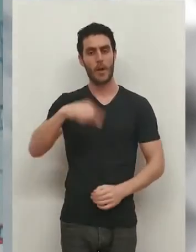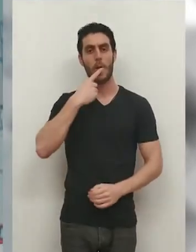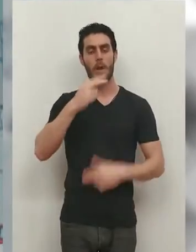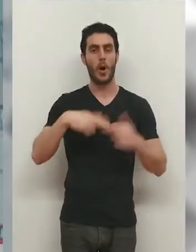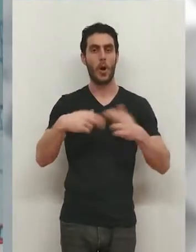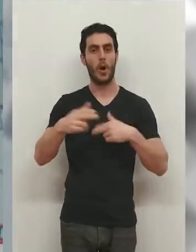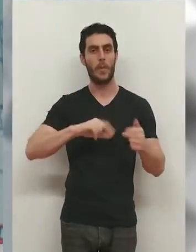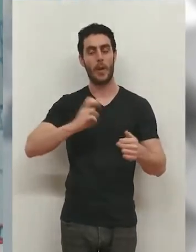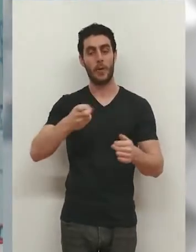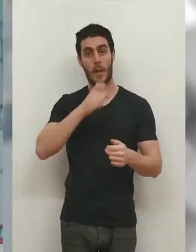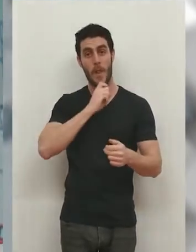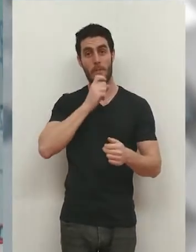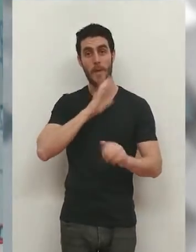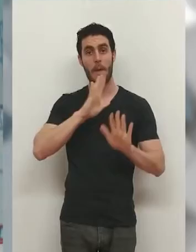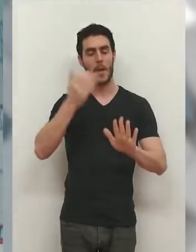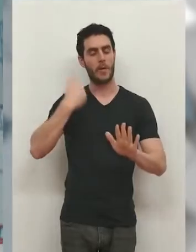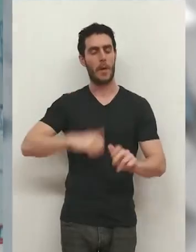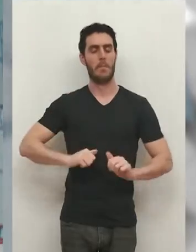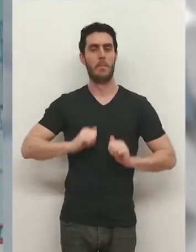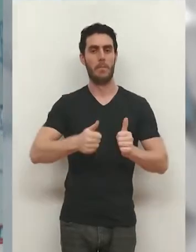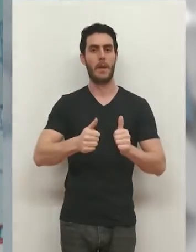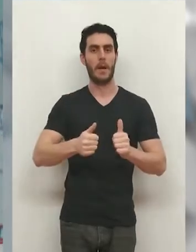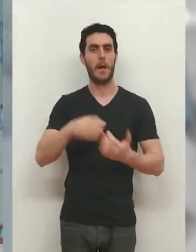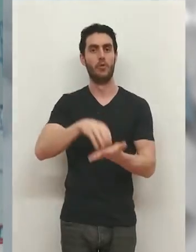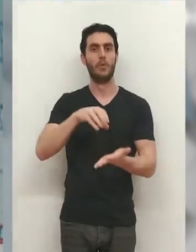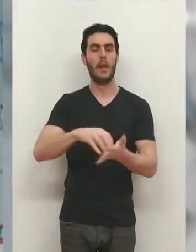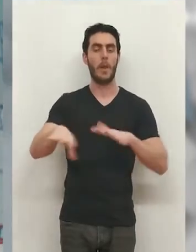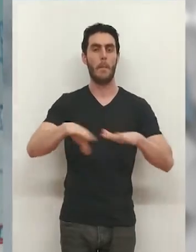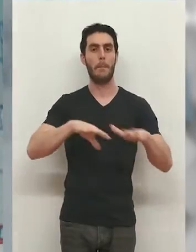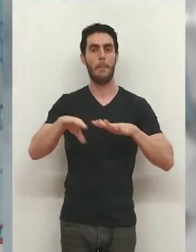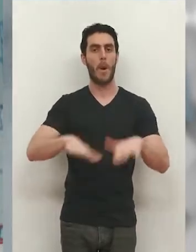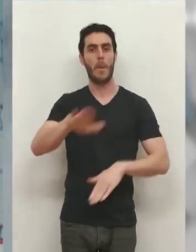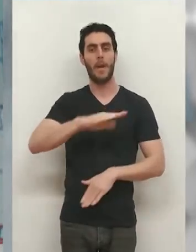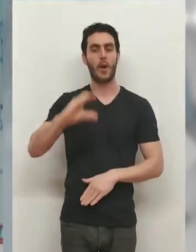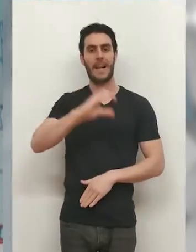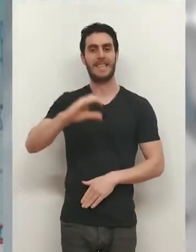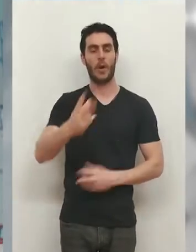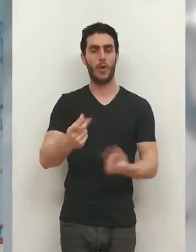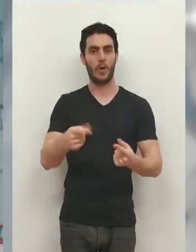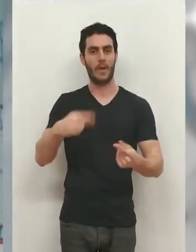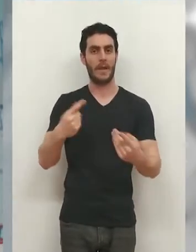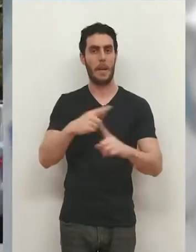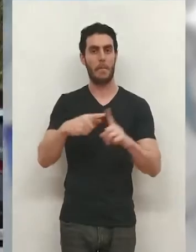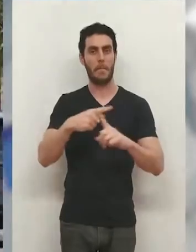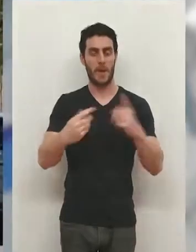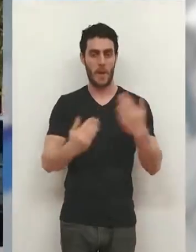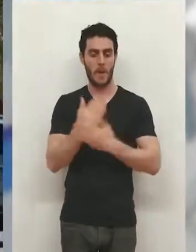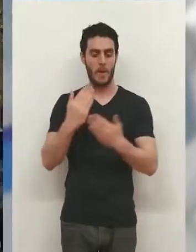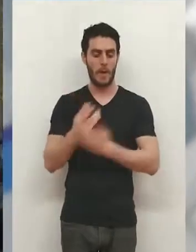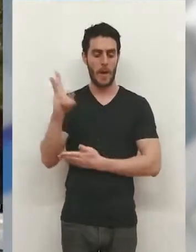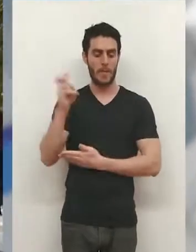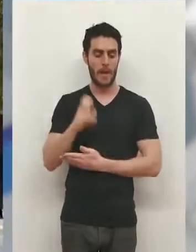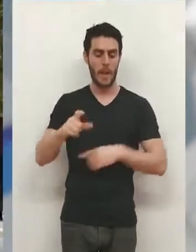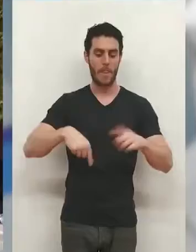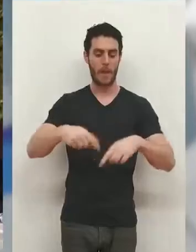Hablamos de otra obra que no ha sido fácil, pero ya ha llegado. La subestación móvil ya está en el barrio de Cascajos de Logroño. Este mediodía llegaba en